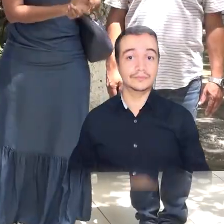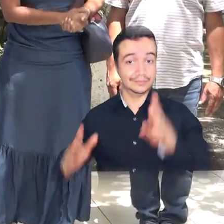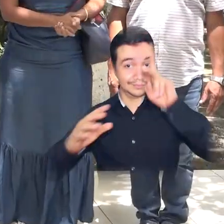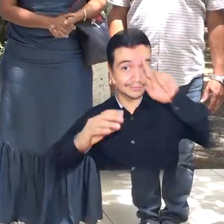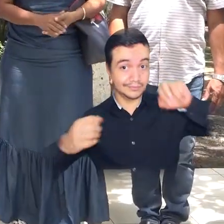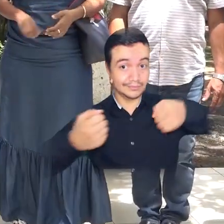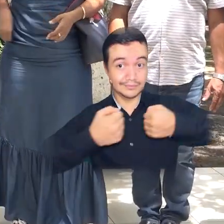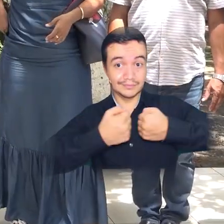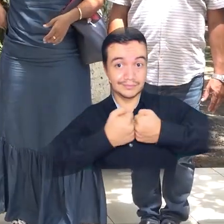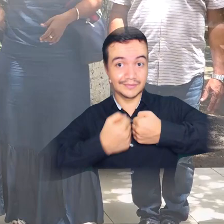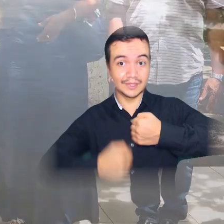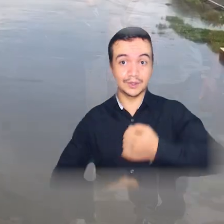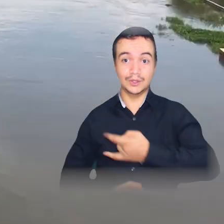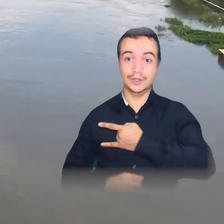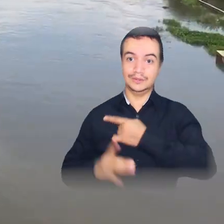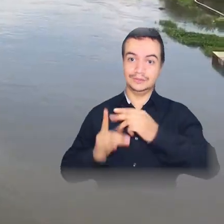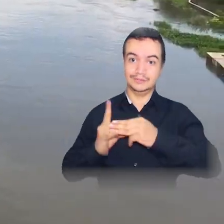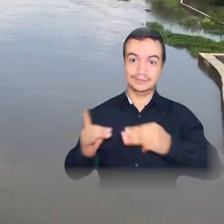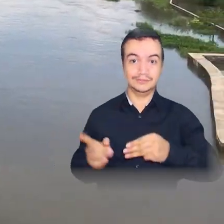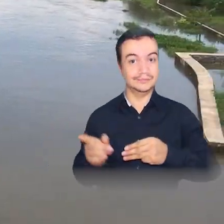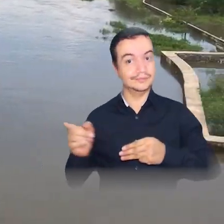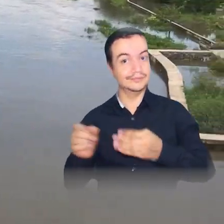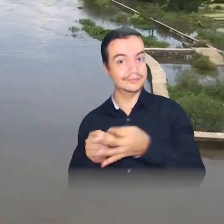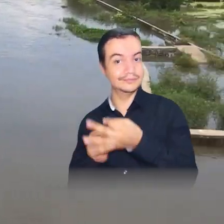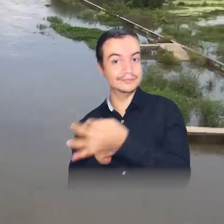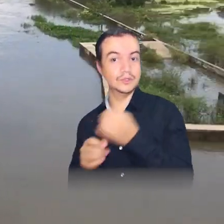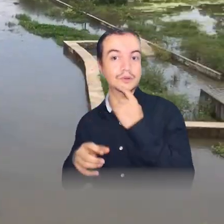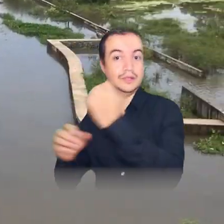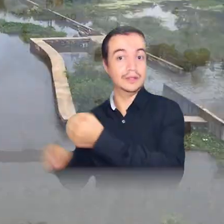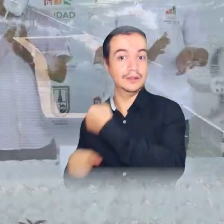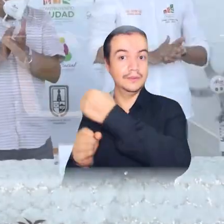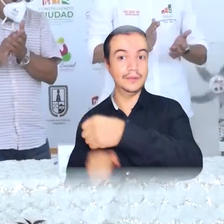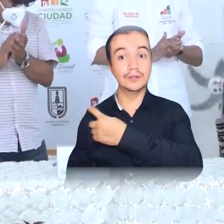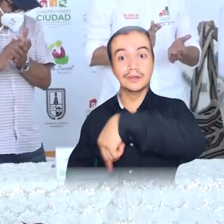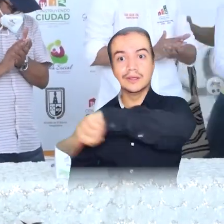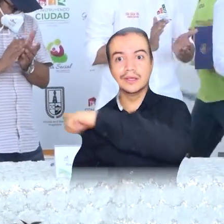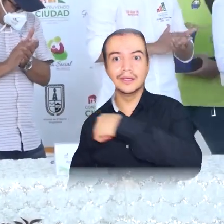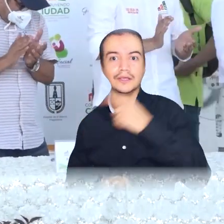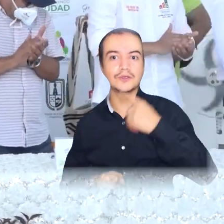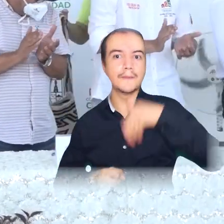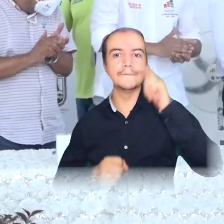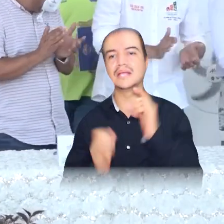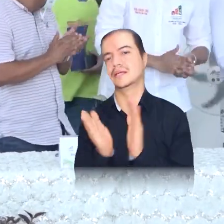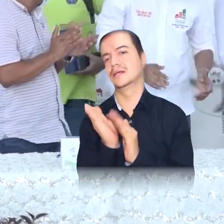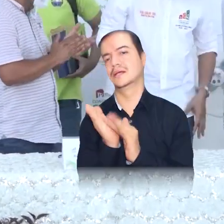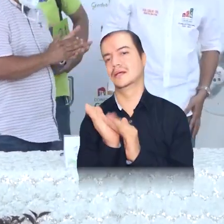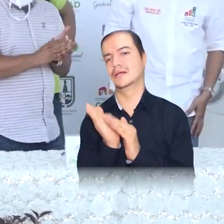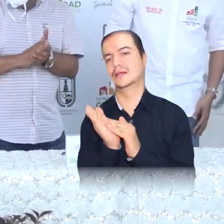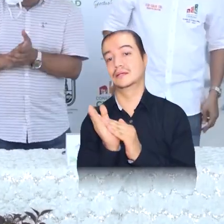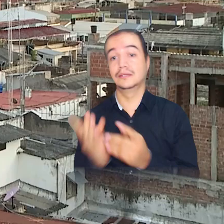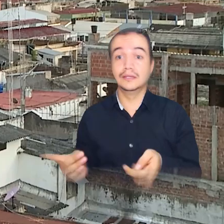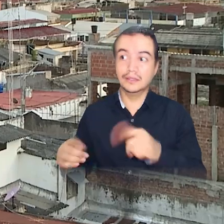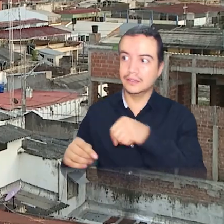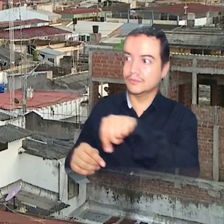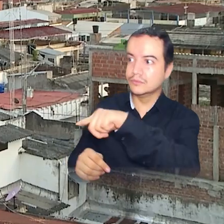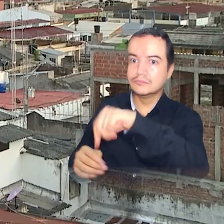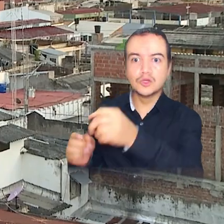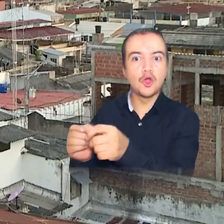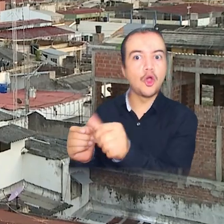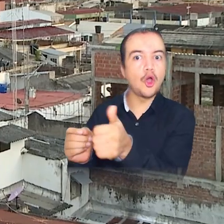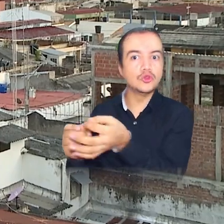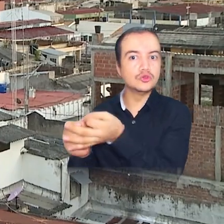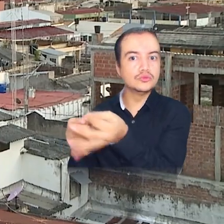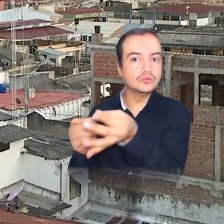La alianza entre Uni Magdalena y el municipio del banco ha sido aplaudida entre la comunidad de la zona y dirigentes de